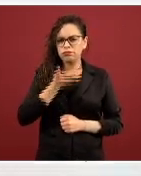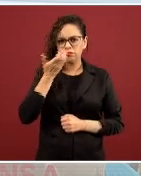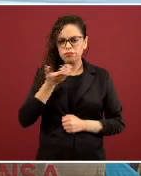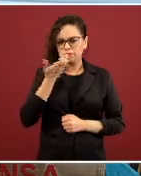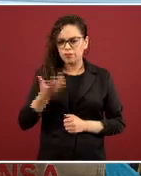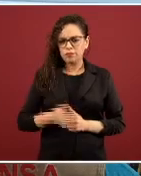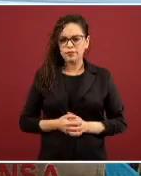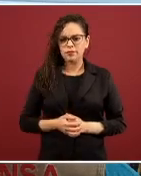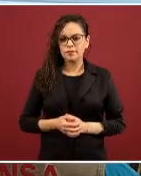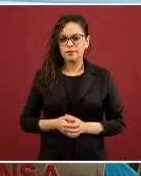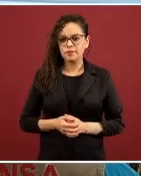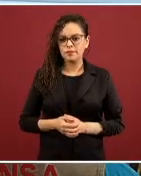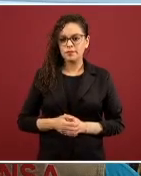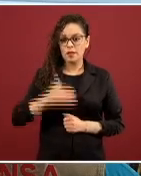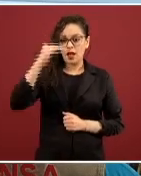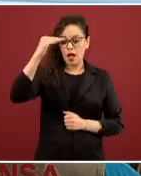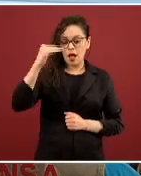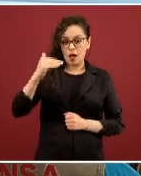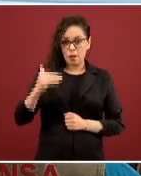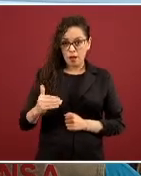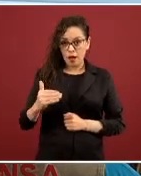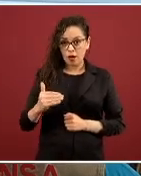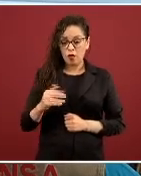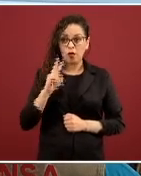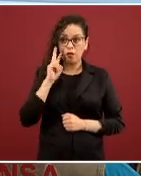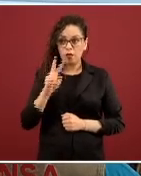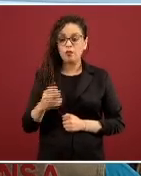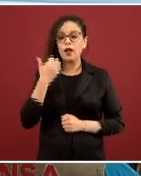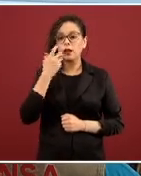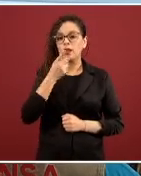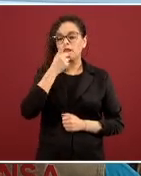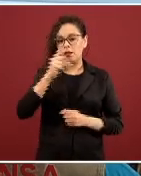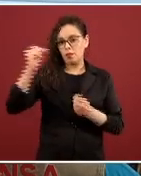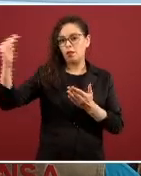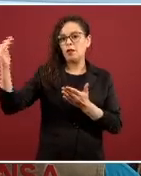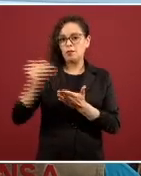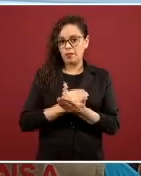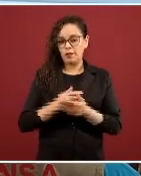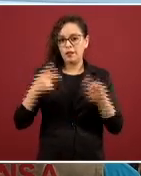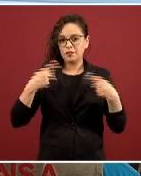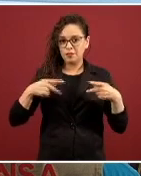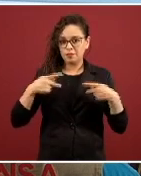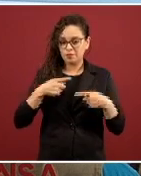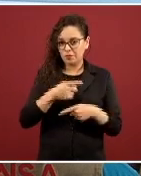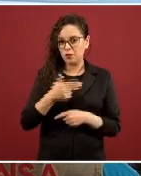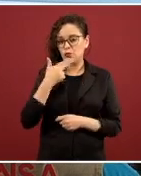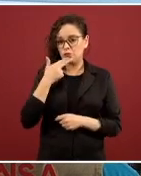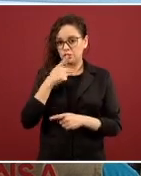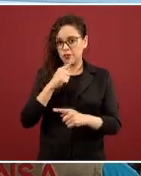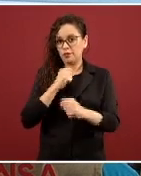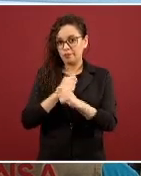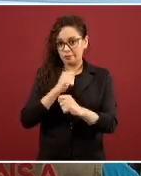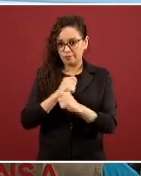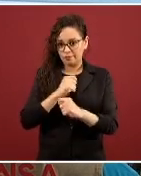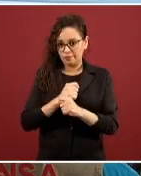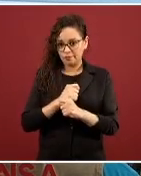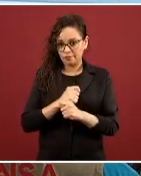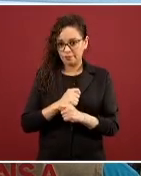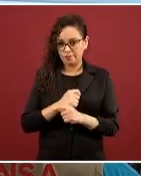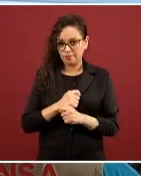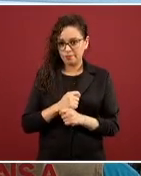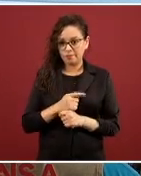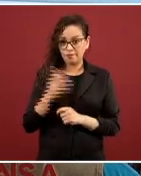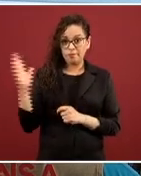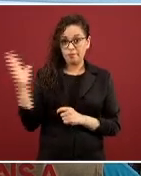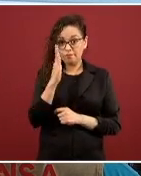y cualquier cambio hacia abajo es una reducción de la movilidad. Termina aquí en 100%, esto sería que no se utiliza para nada ninguno